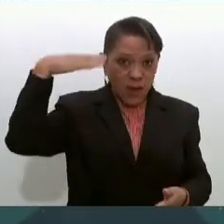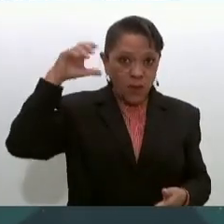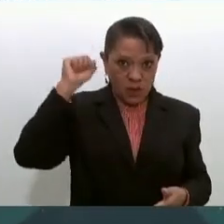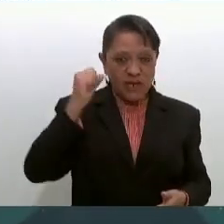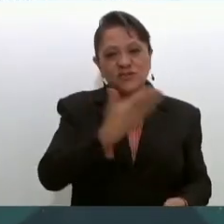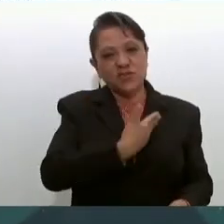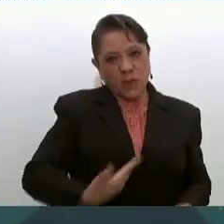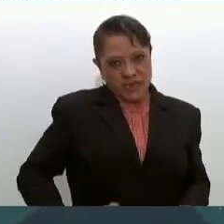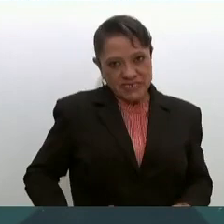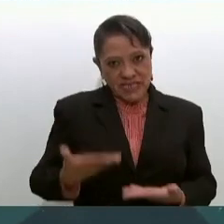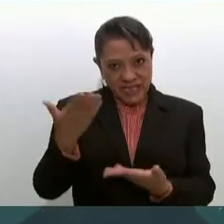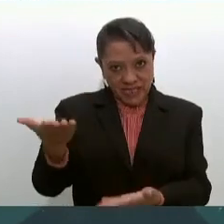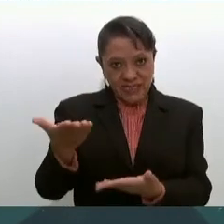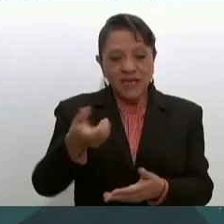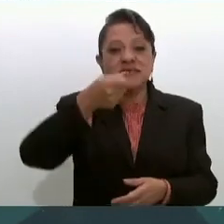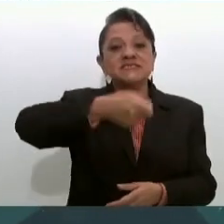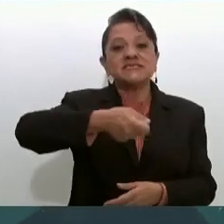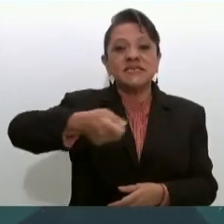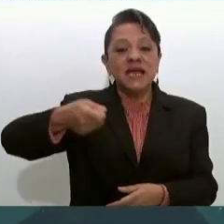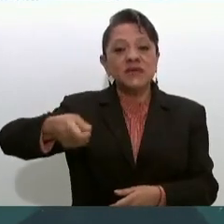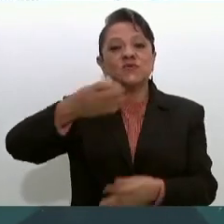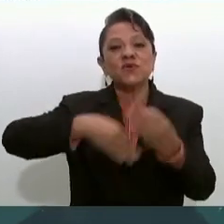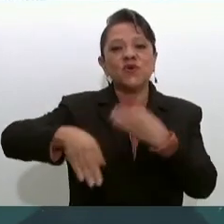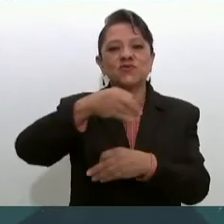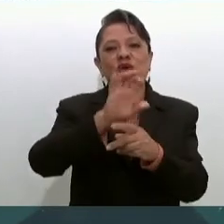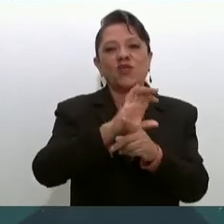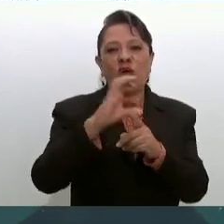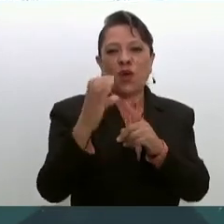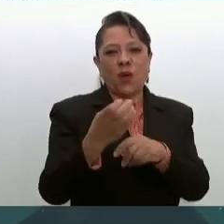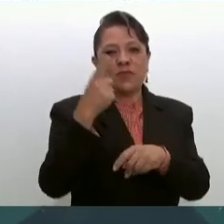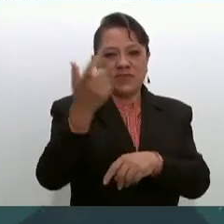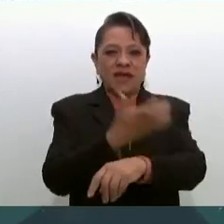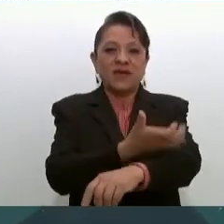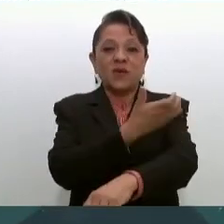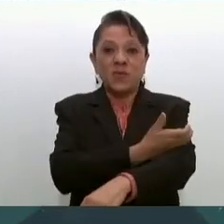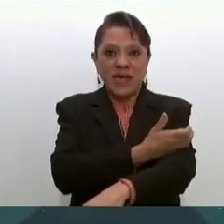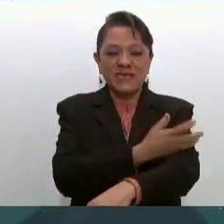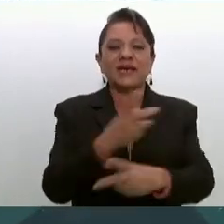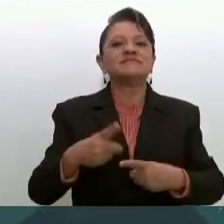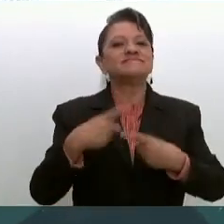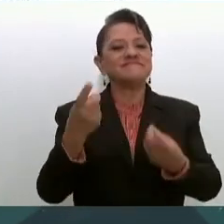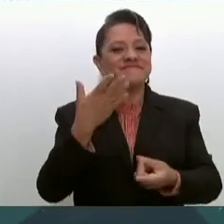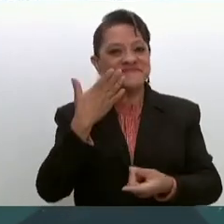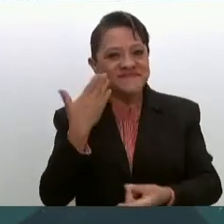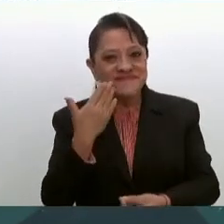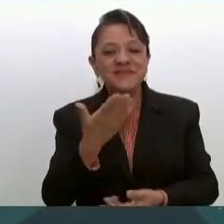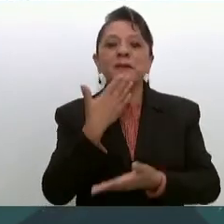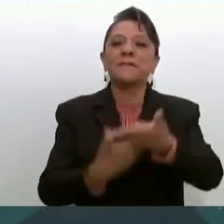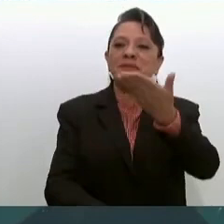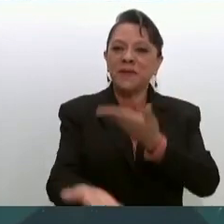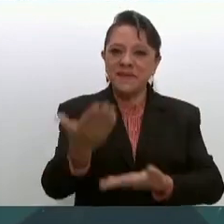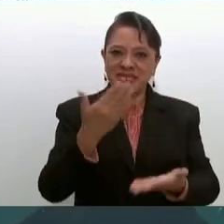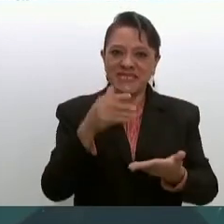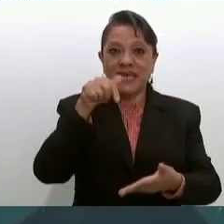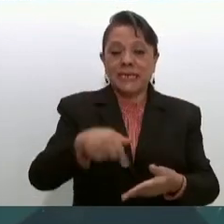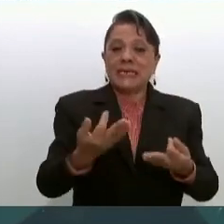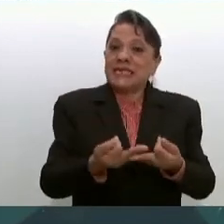lo acompaña y les damos la más cordial bienvenida a la tierra de la eterna primavera.